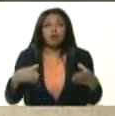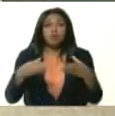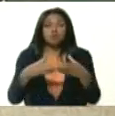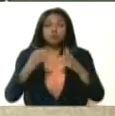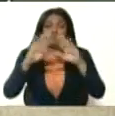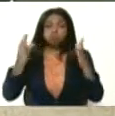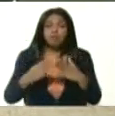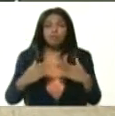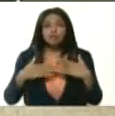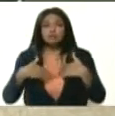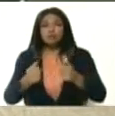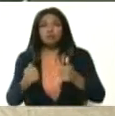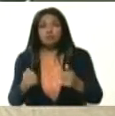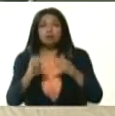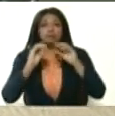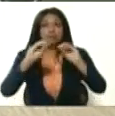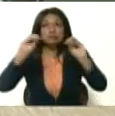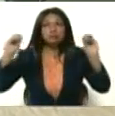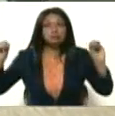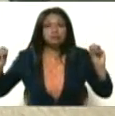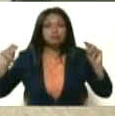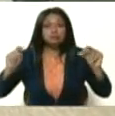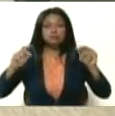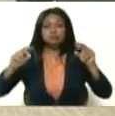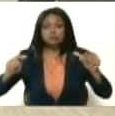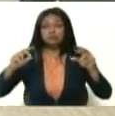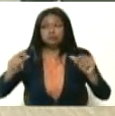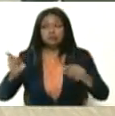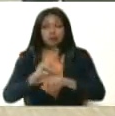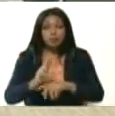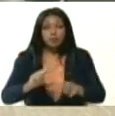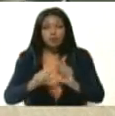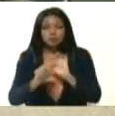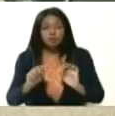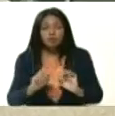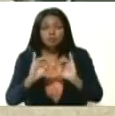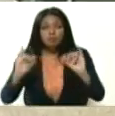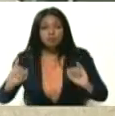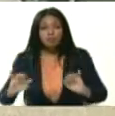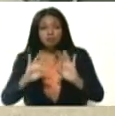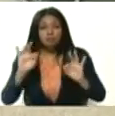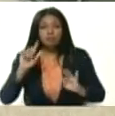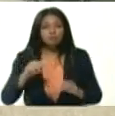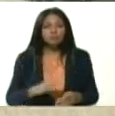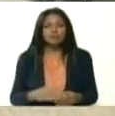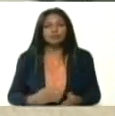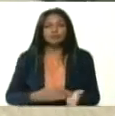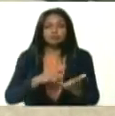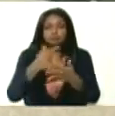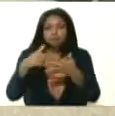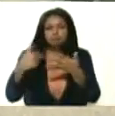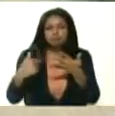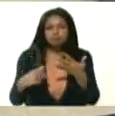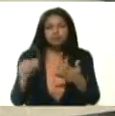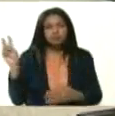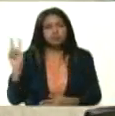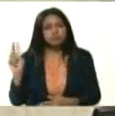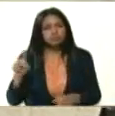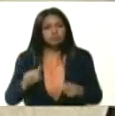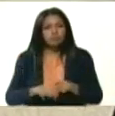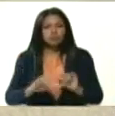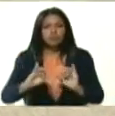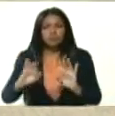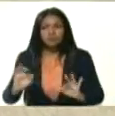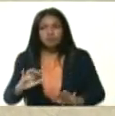pandemia, ha dado alertas tempranas. Y en base también a esas alertas, a los lineamientos que Venezuela y